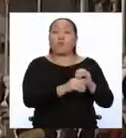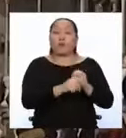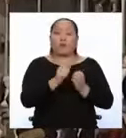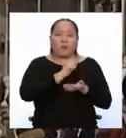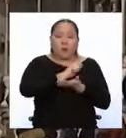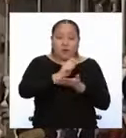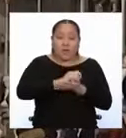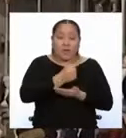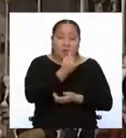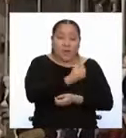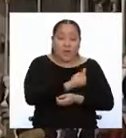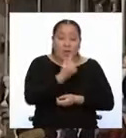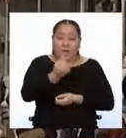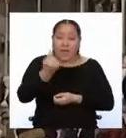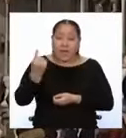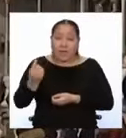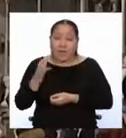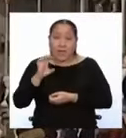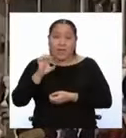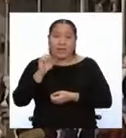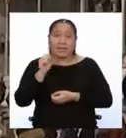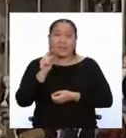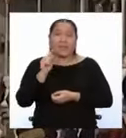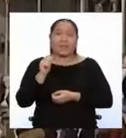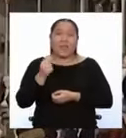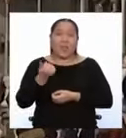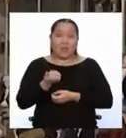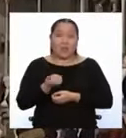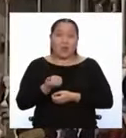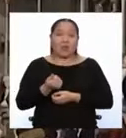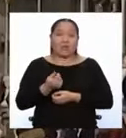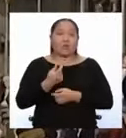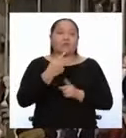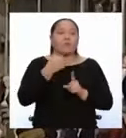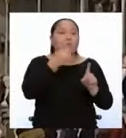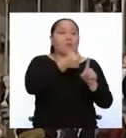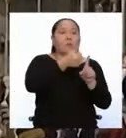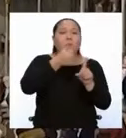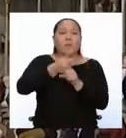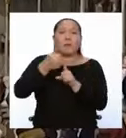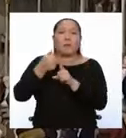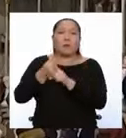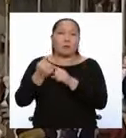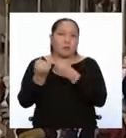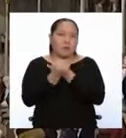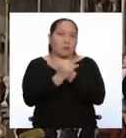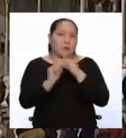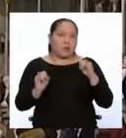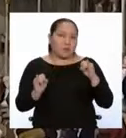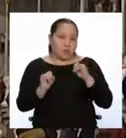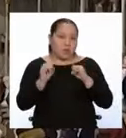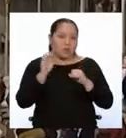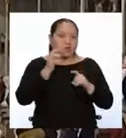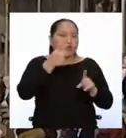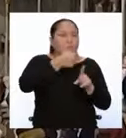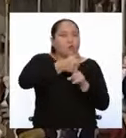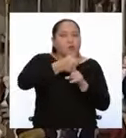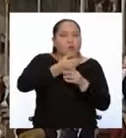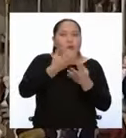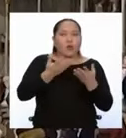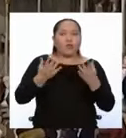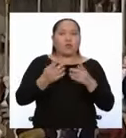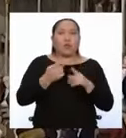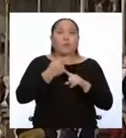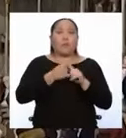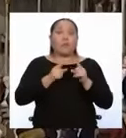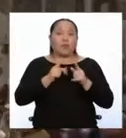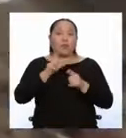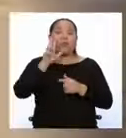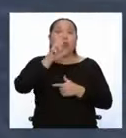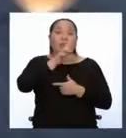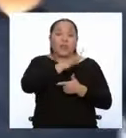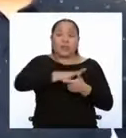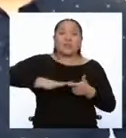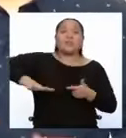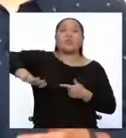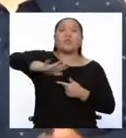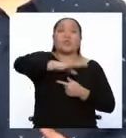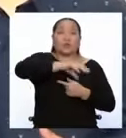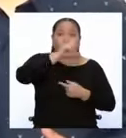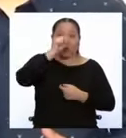estado del país era independiente para manejar sus asuntos locales, pero sí tenía tres instituciones a nivel nacional.